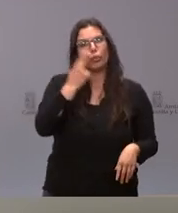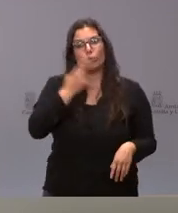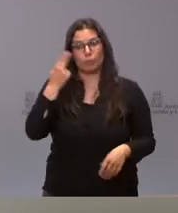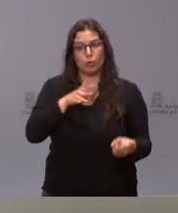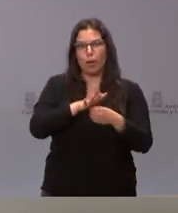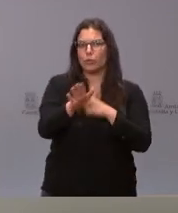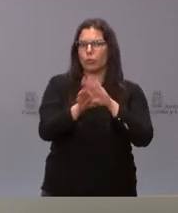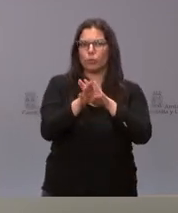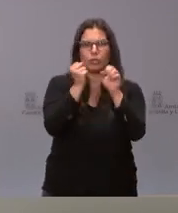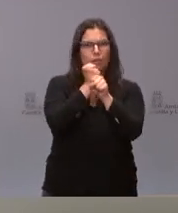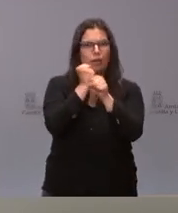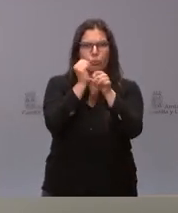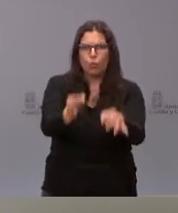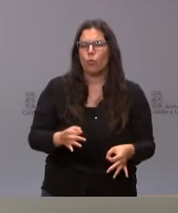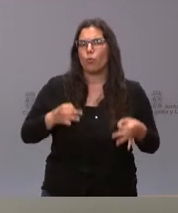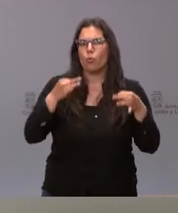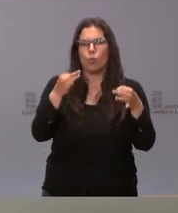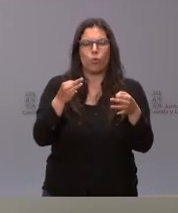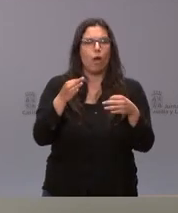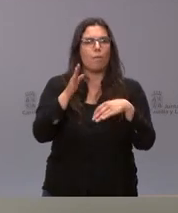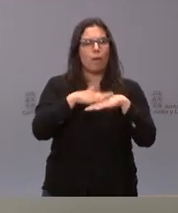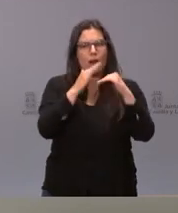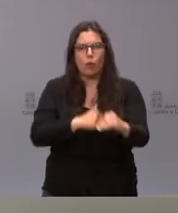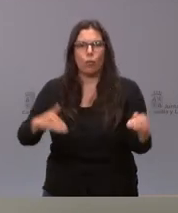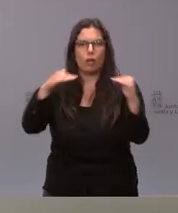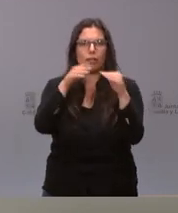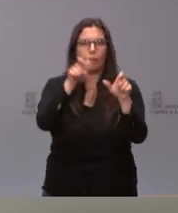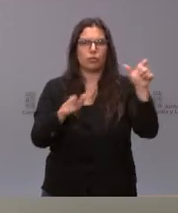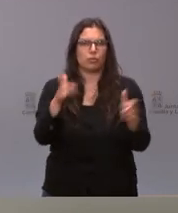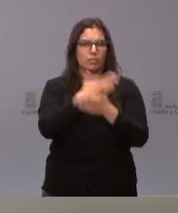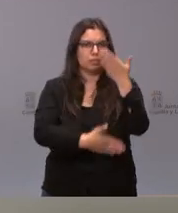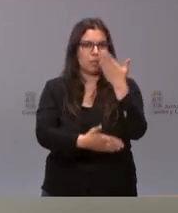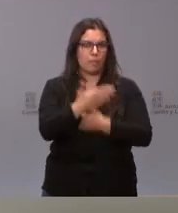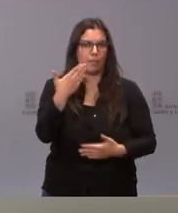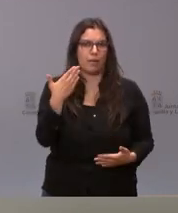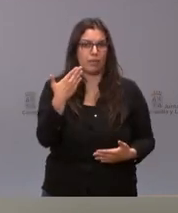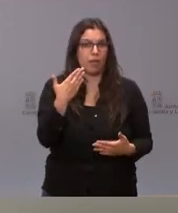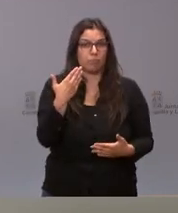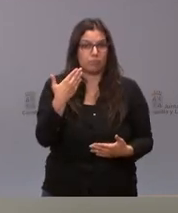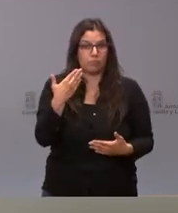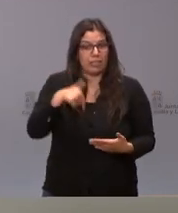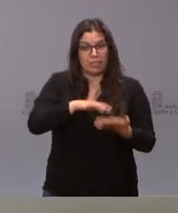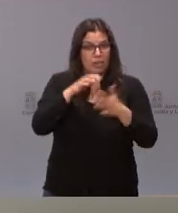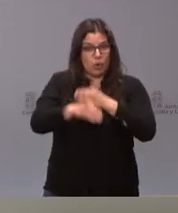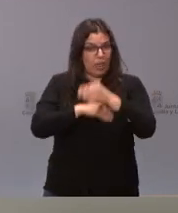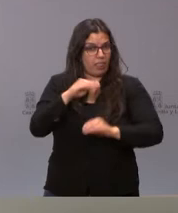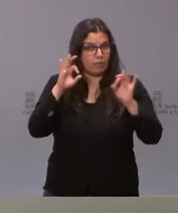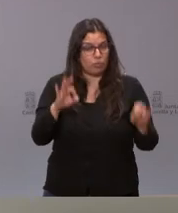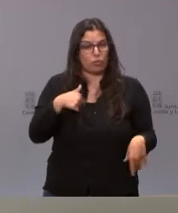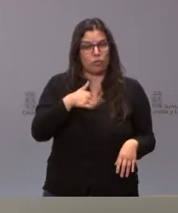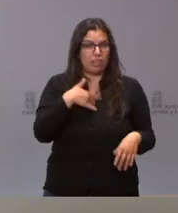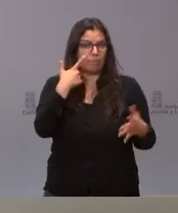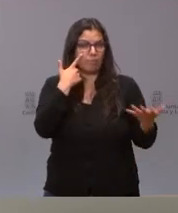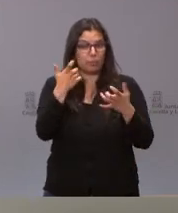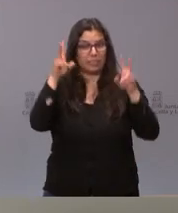seguir trabajando como lo hacemos siempre en favor de la igualdad de las personas con discapacidad que es lo que hacemos en Castilla y León si quería significarle